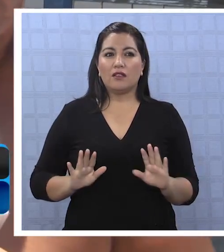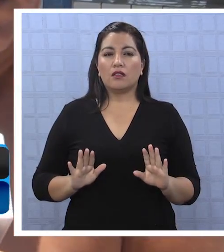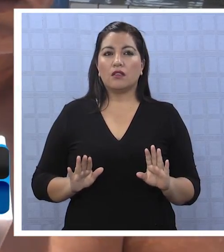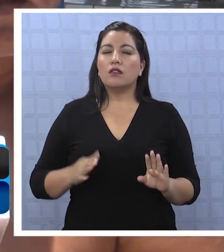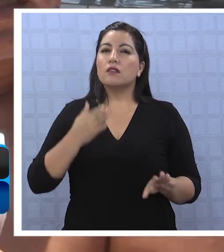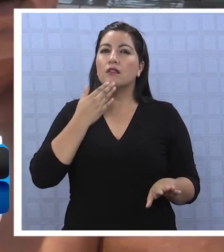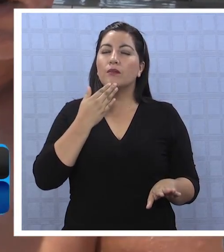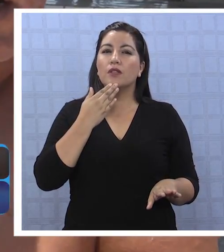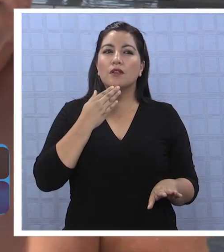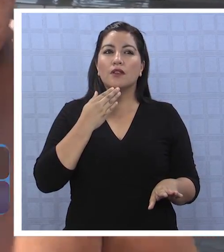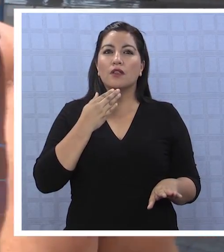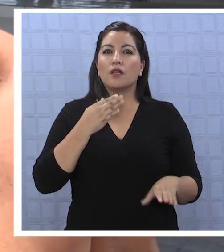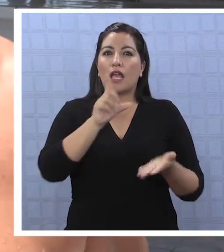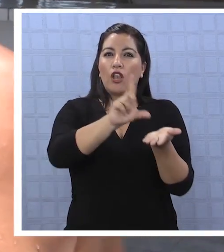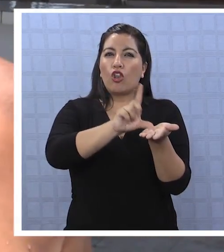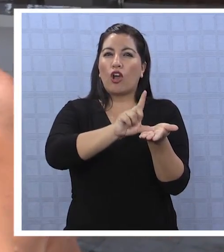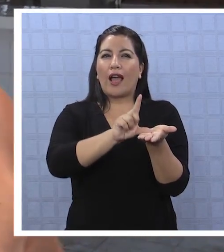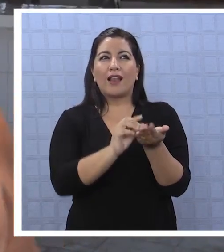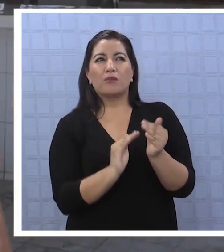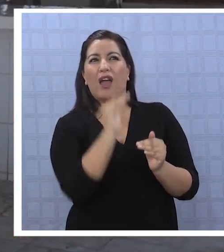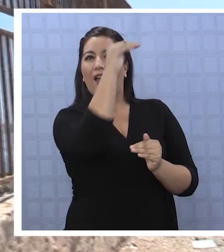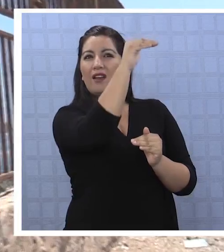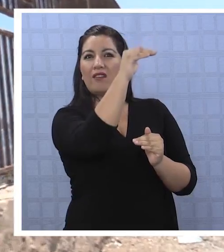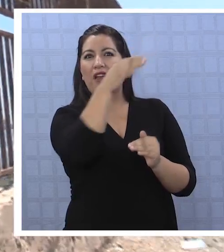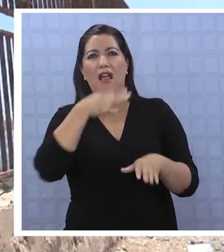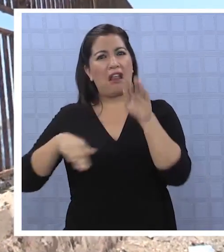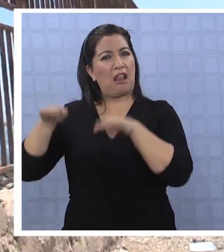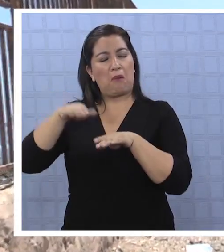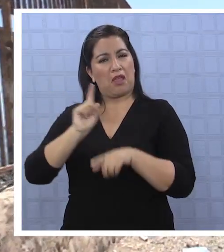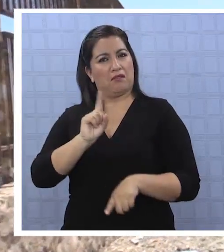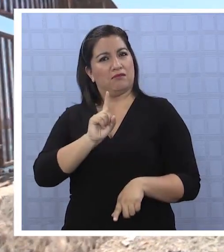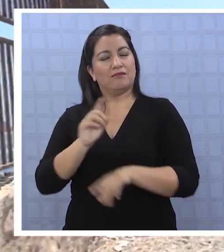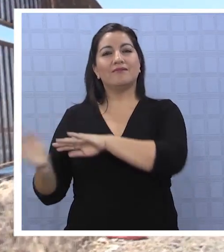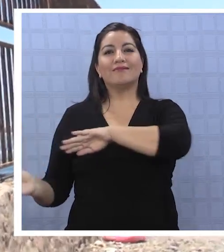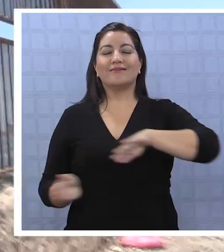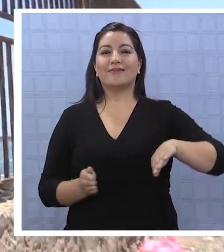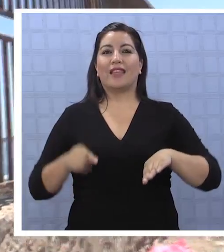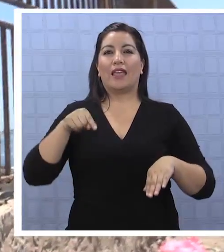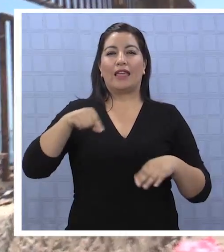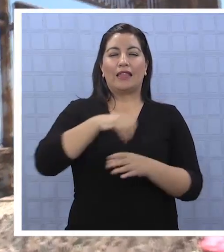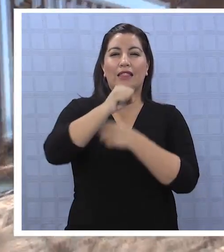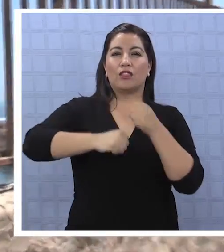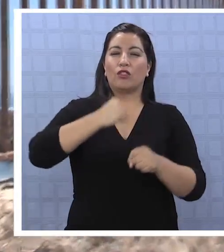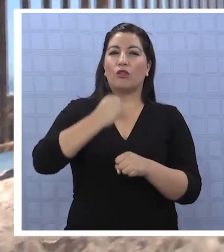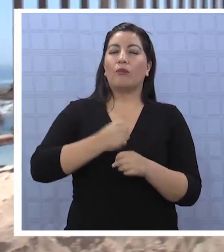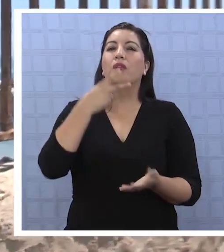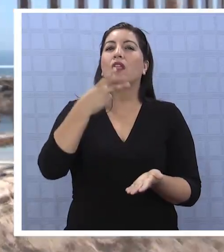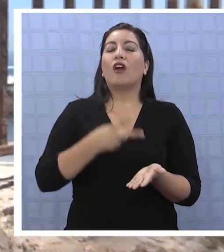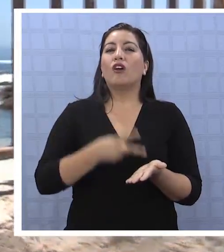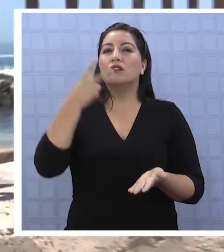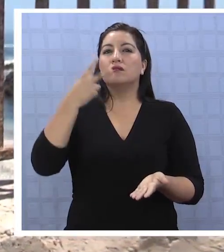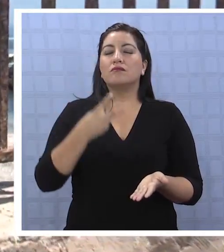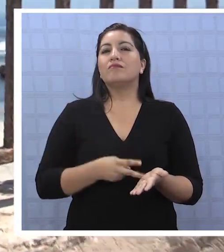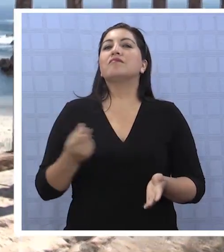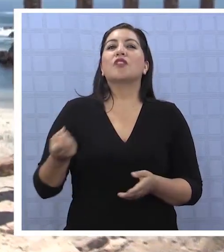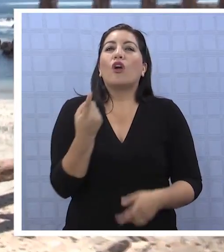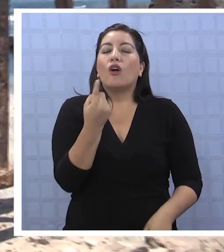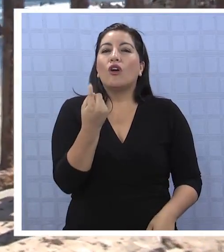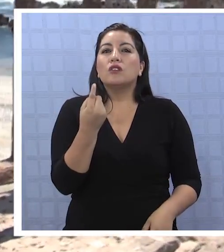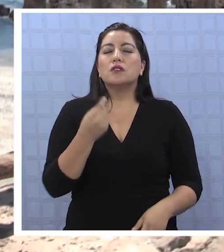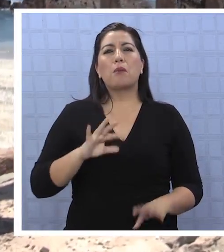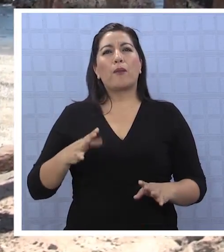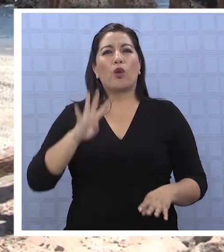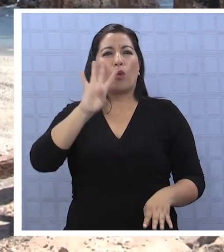ocupan el local arriba, no la playa. Durante el periodo del 2011 y el 2013, el Estado solucionó 44